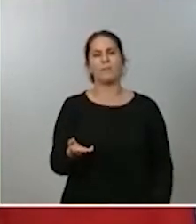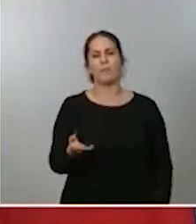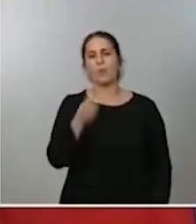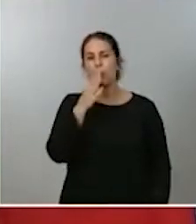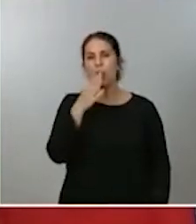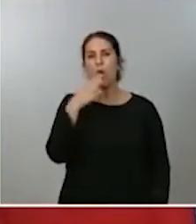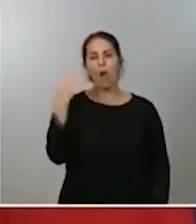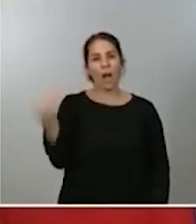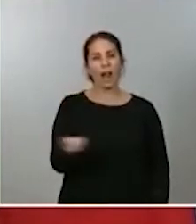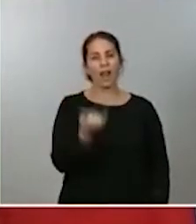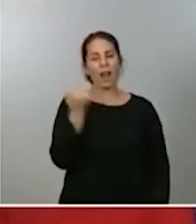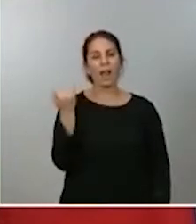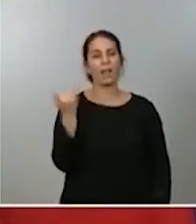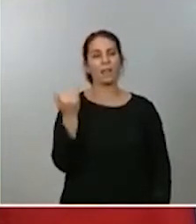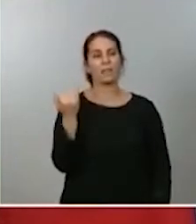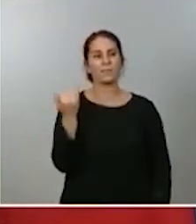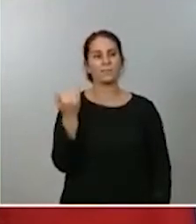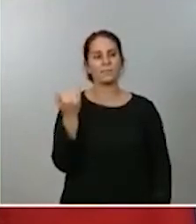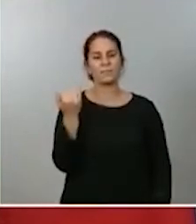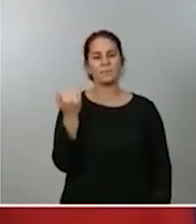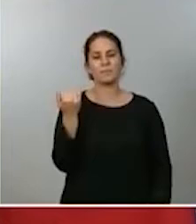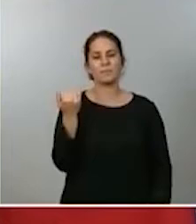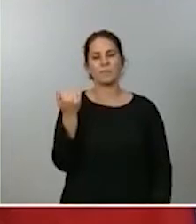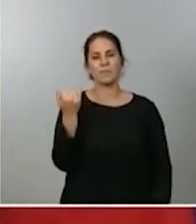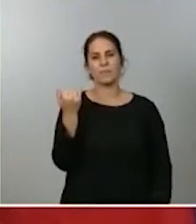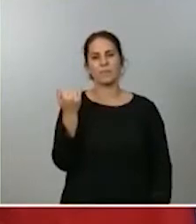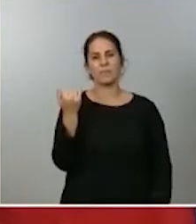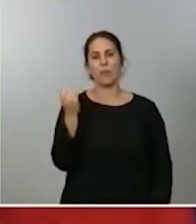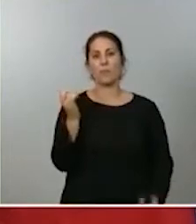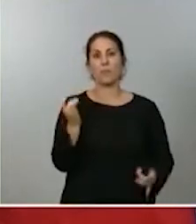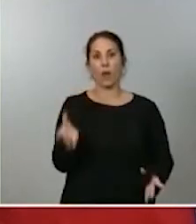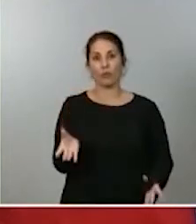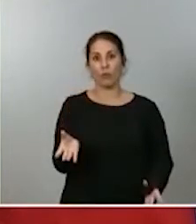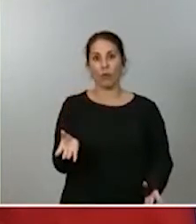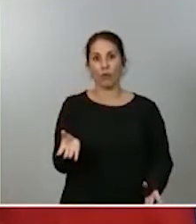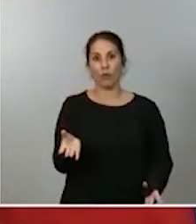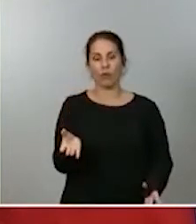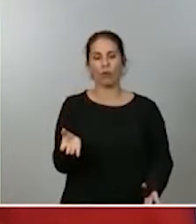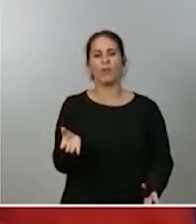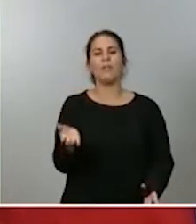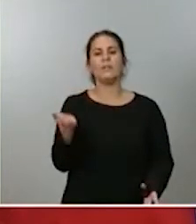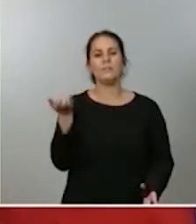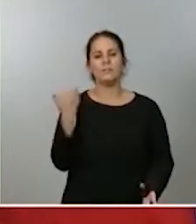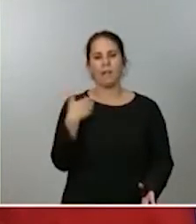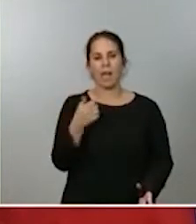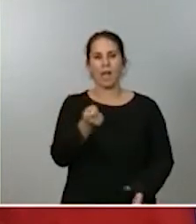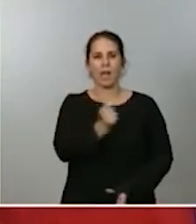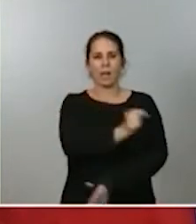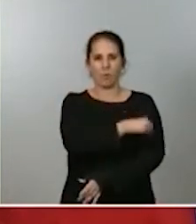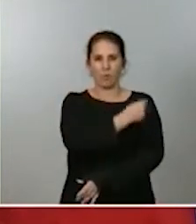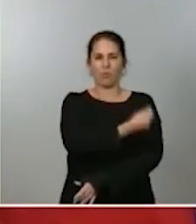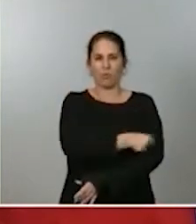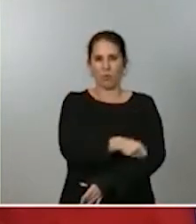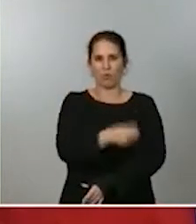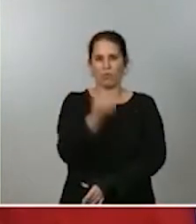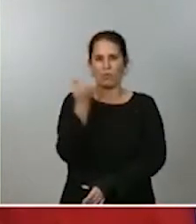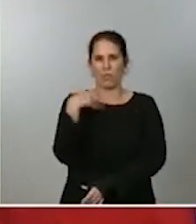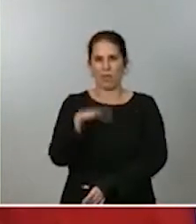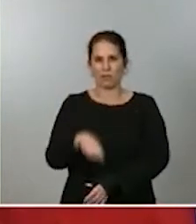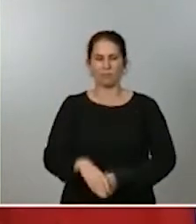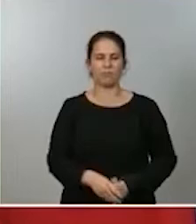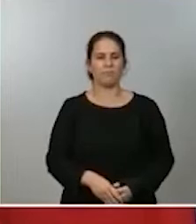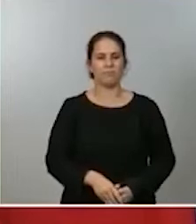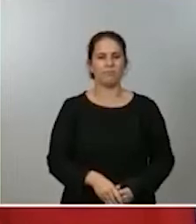antes que tarde tengamos posibilidad de contar con el nuevo tratamiento y por tanto esa solución definitiva